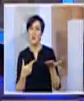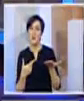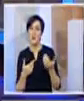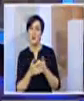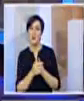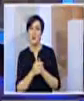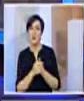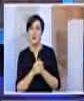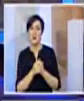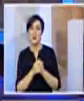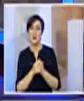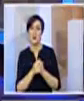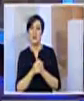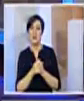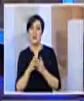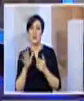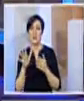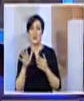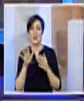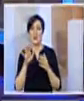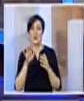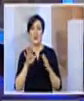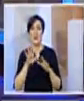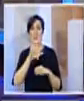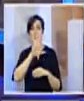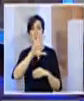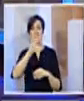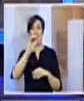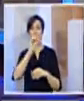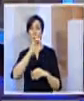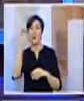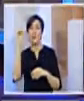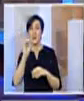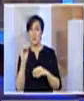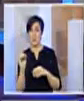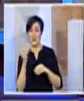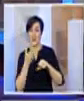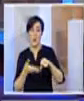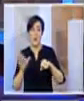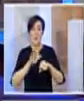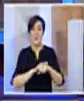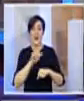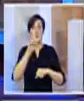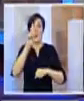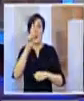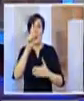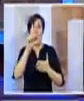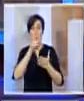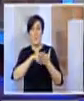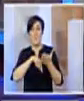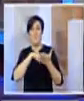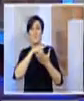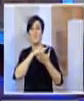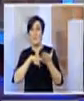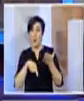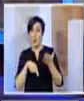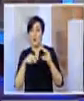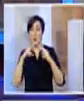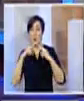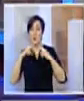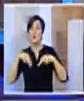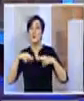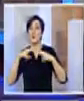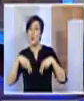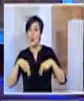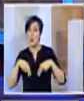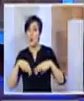resultado de una mitad más uno un 50% más un voto no es 51% es 50%